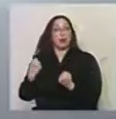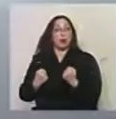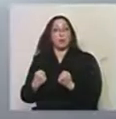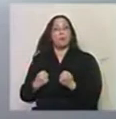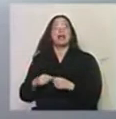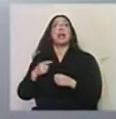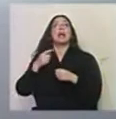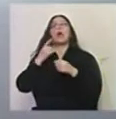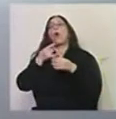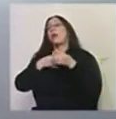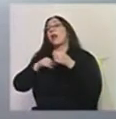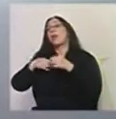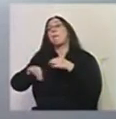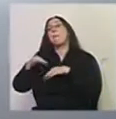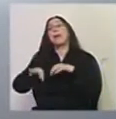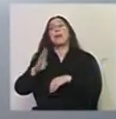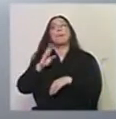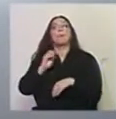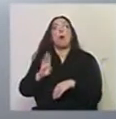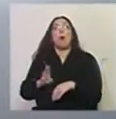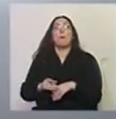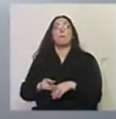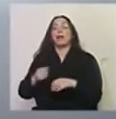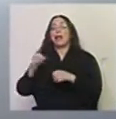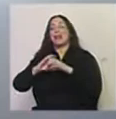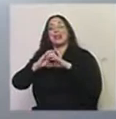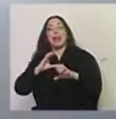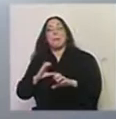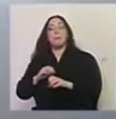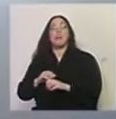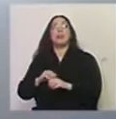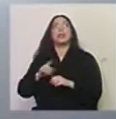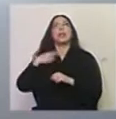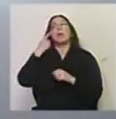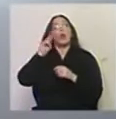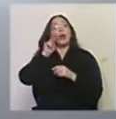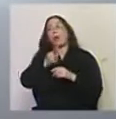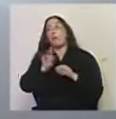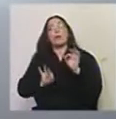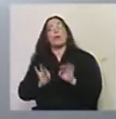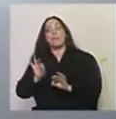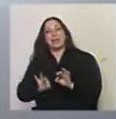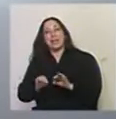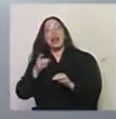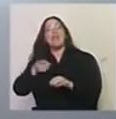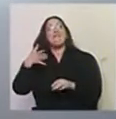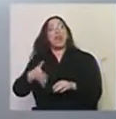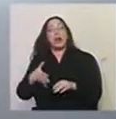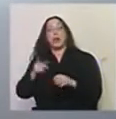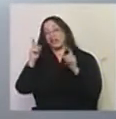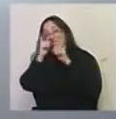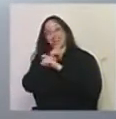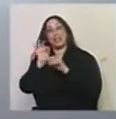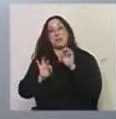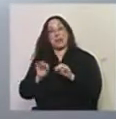vende pop, el transporte, es decir, hay todo un valor. Y después el intangible, ¿no?, el que no se puede medir. El hay todo un valor que es muy difícil de medir.